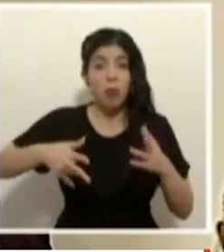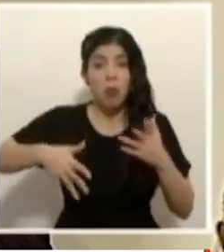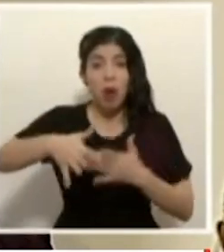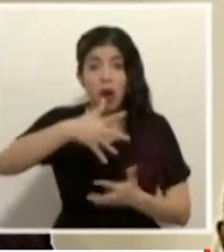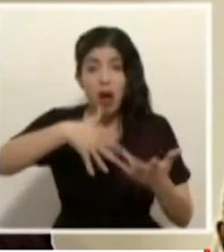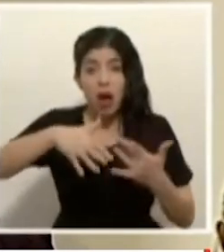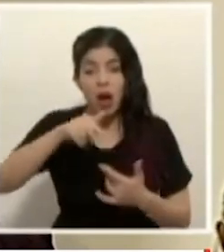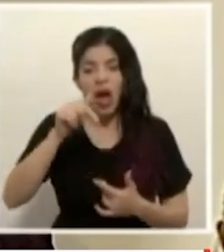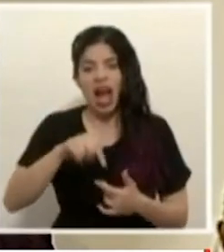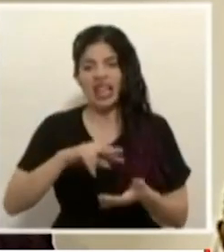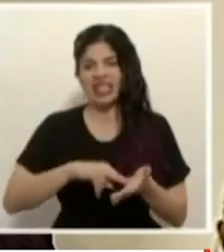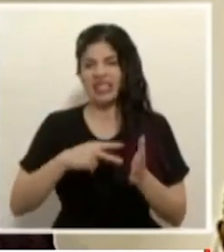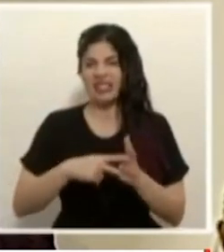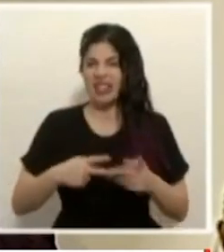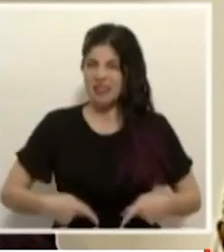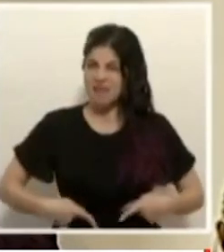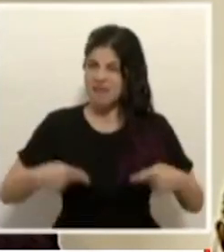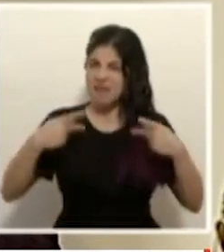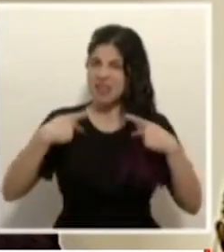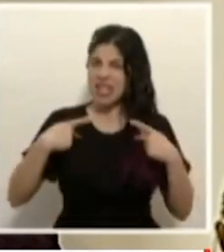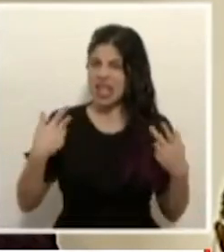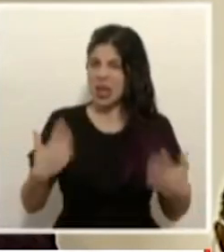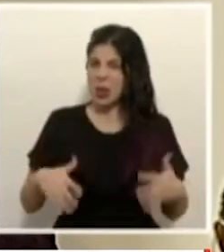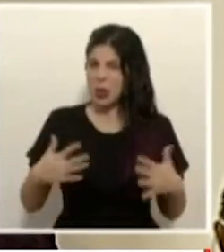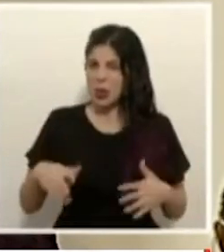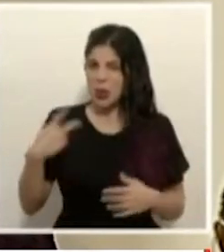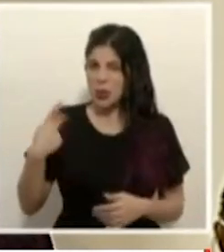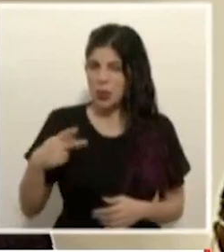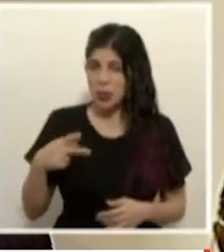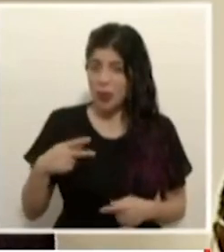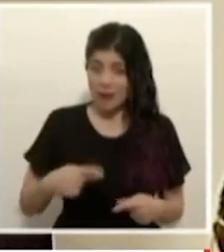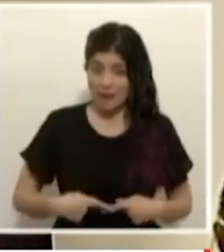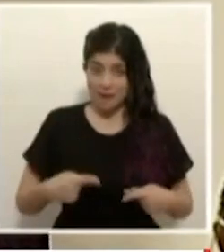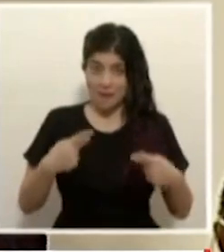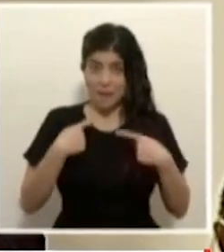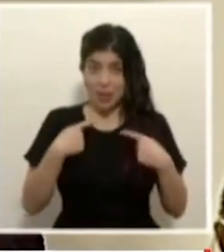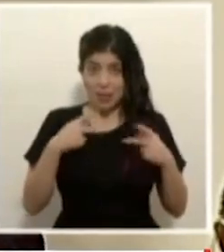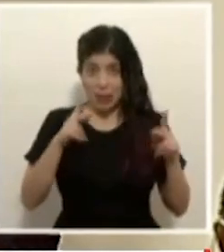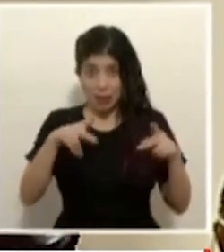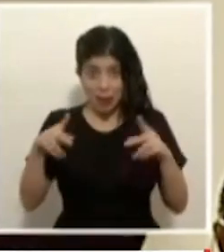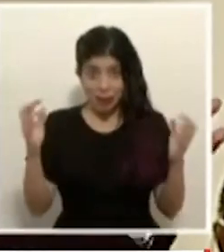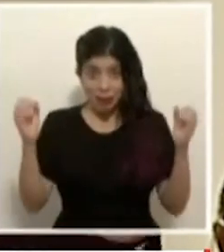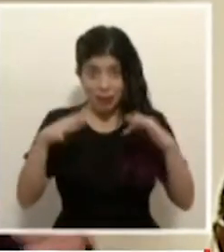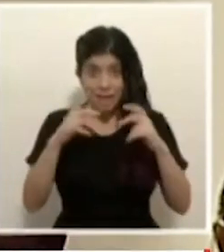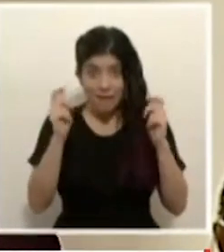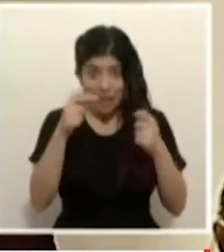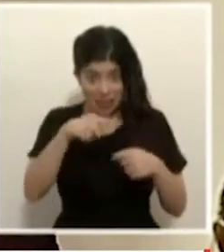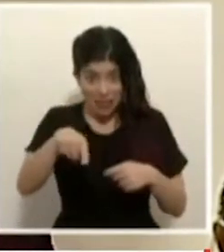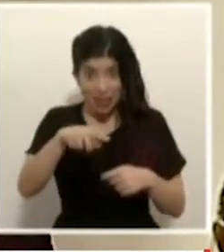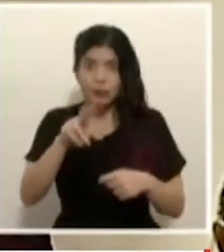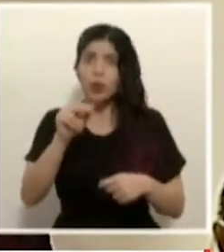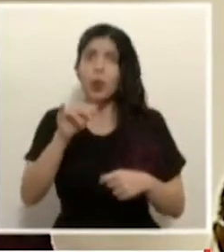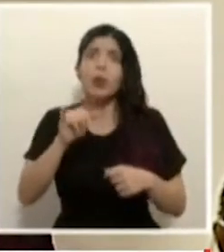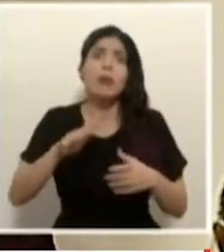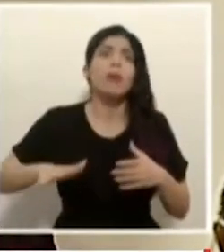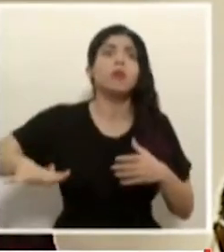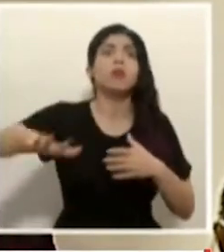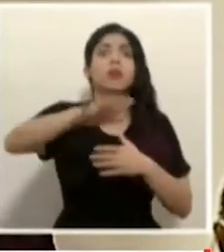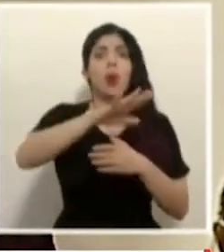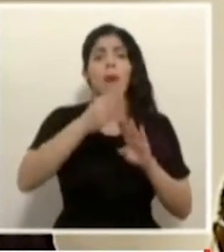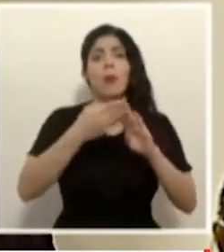justamente de vidas que están comprometiéndose y no las vidas de las personas que están participando ahí es la vida de una población mucho mayor